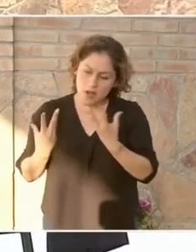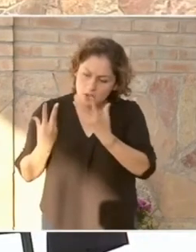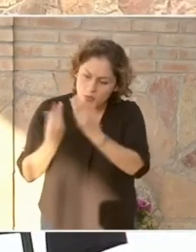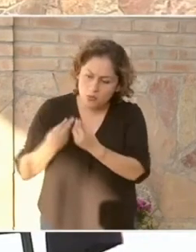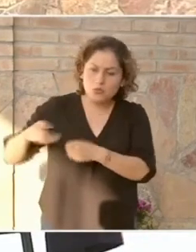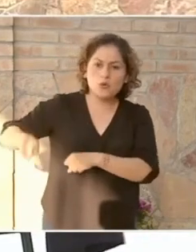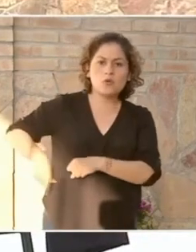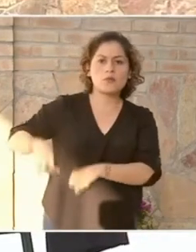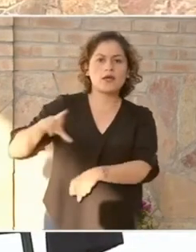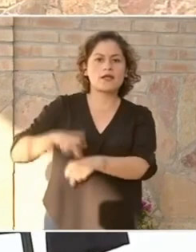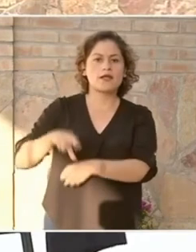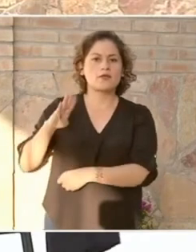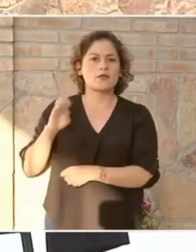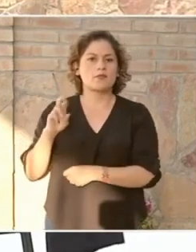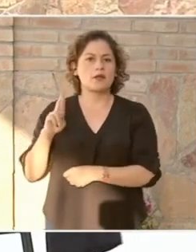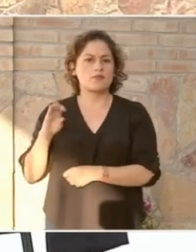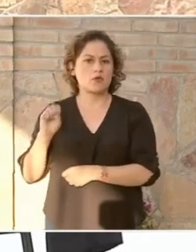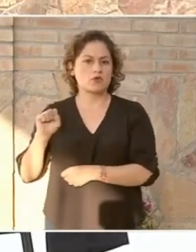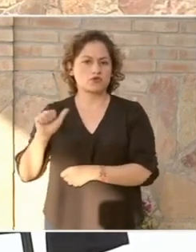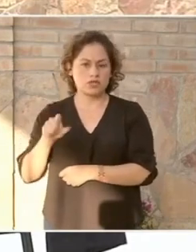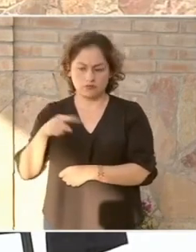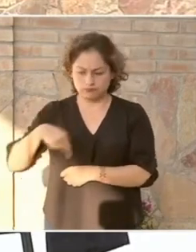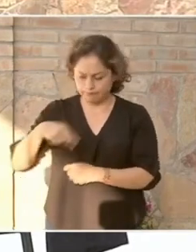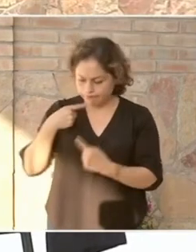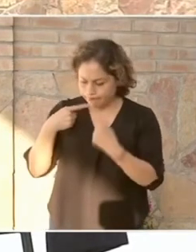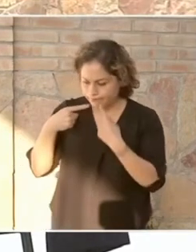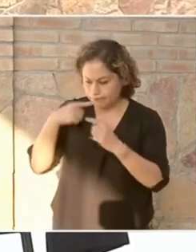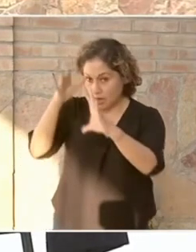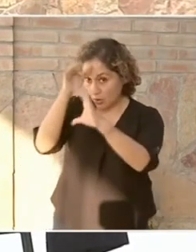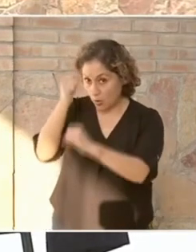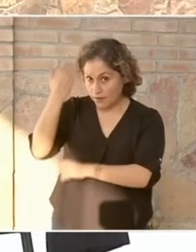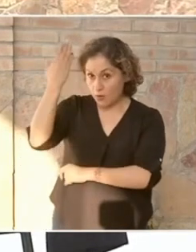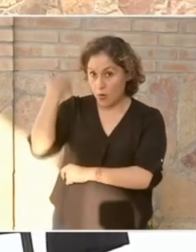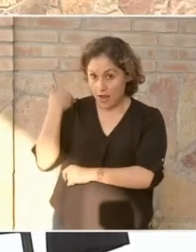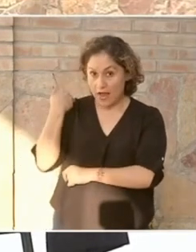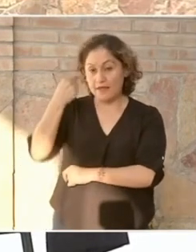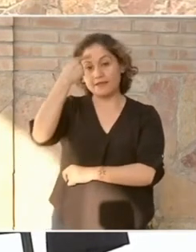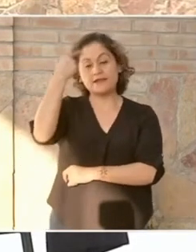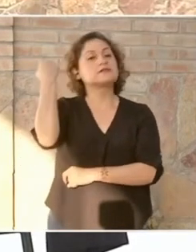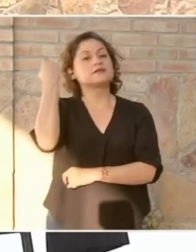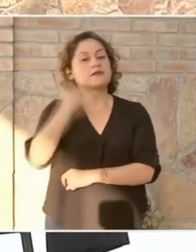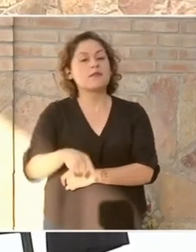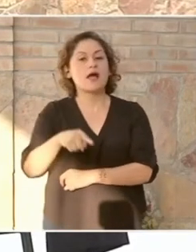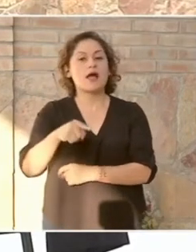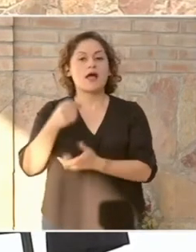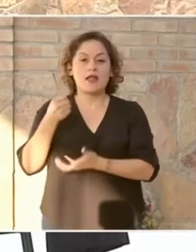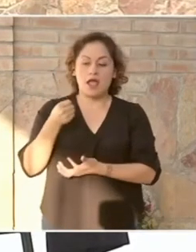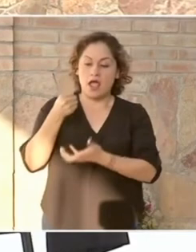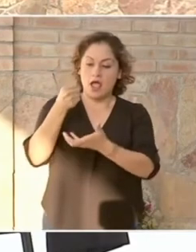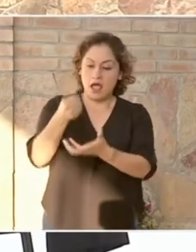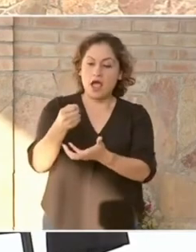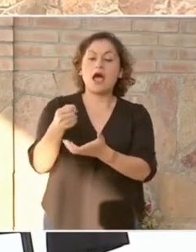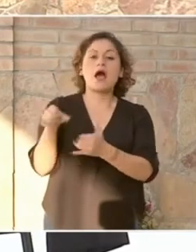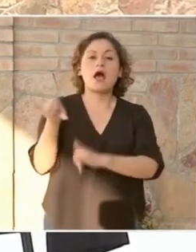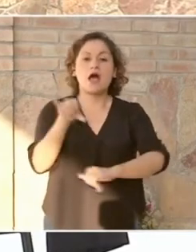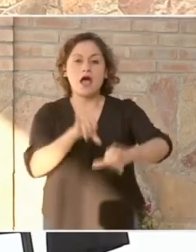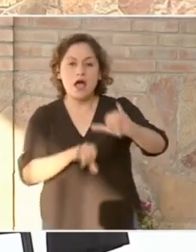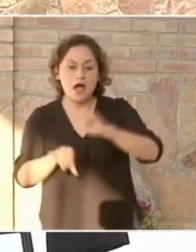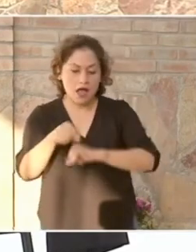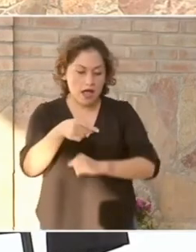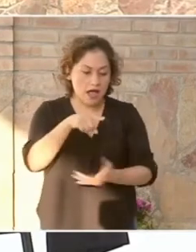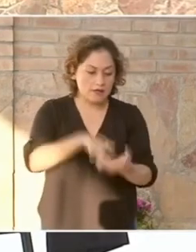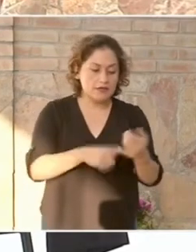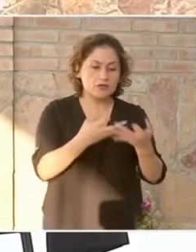otorgar de manera gratuita el fertilizante a los